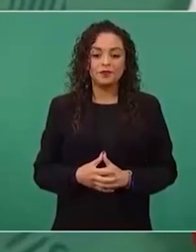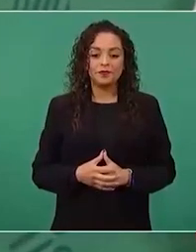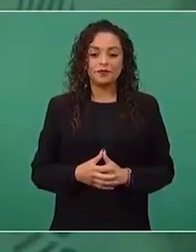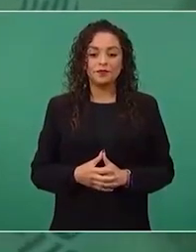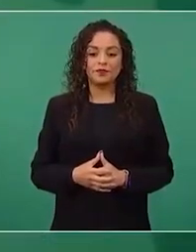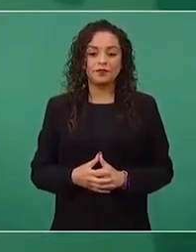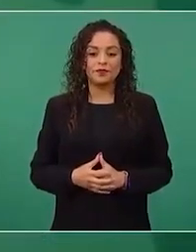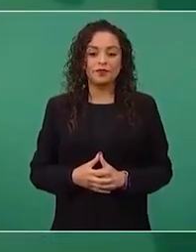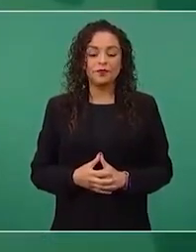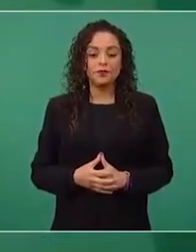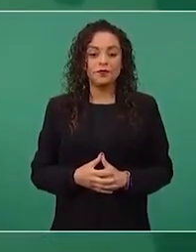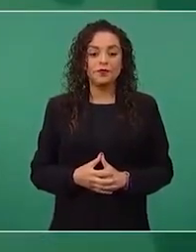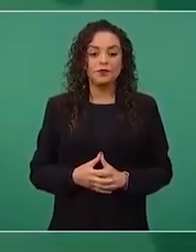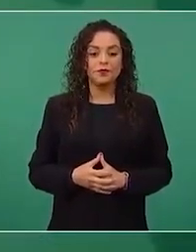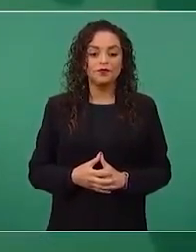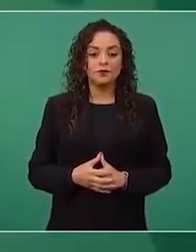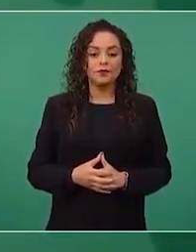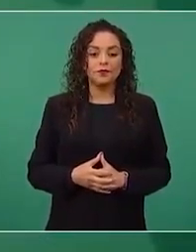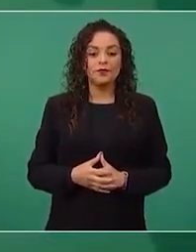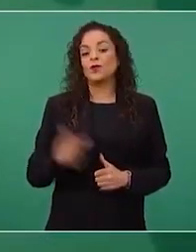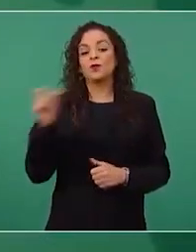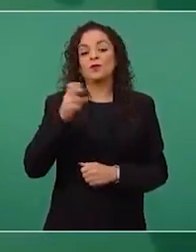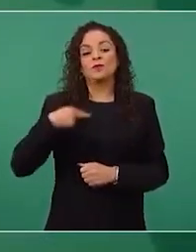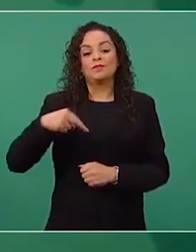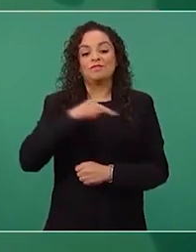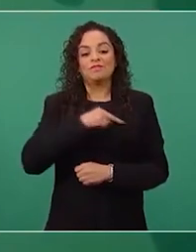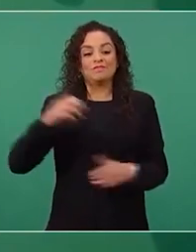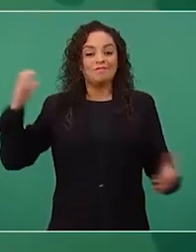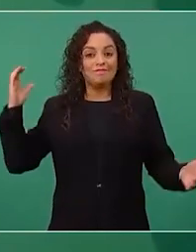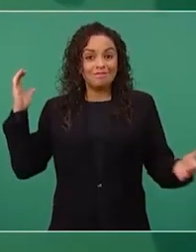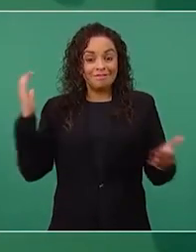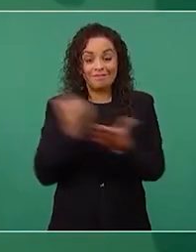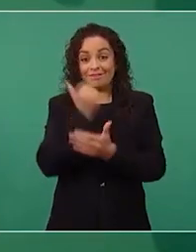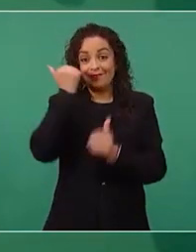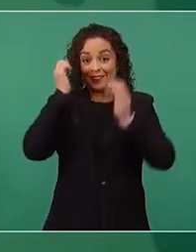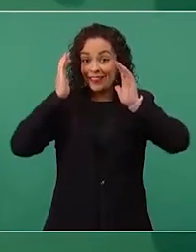a ganar. Que ganamos en el 2006.